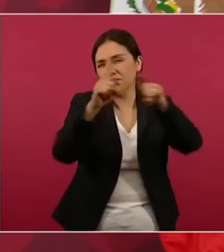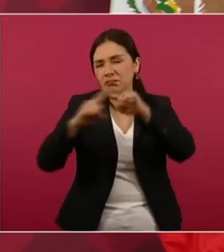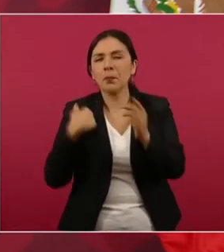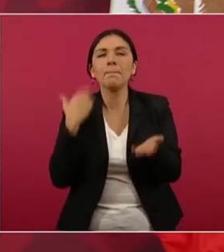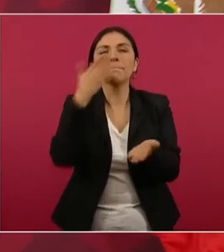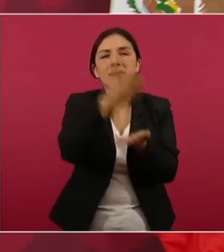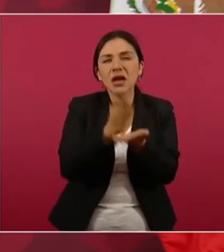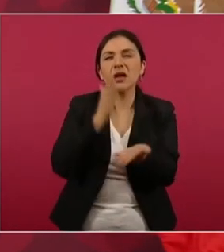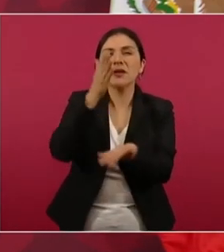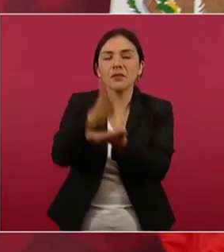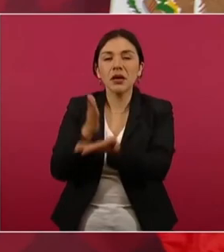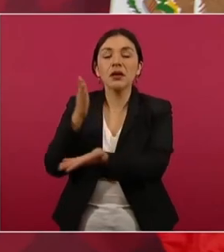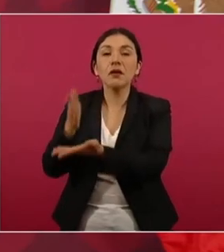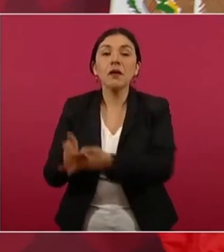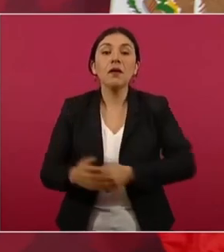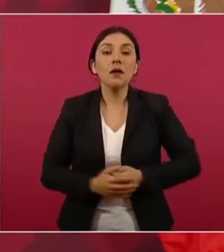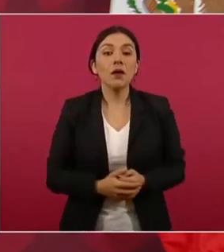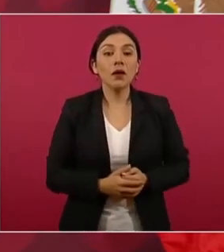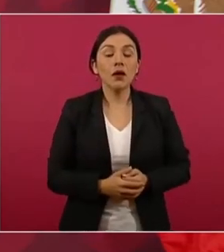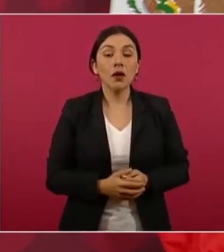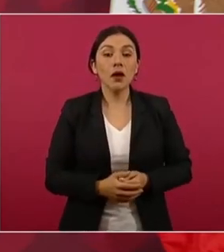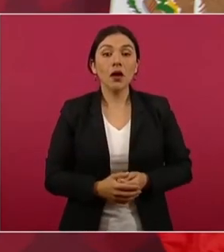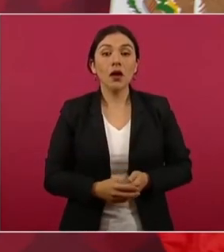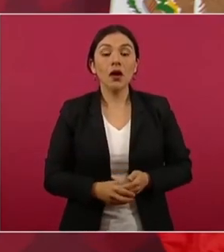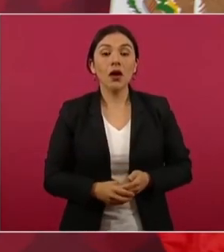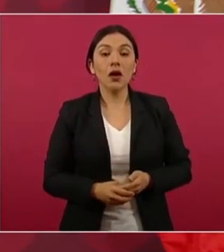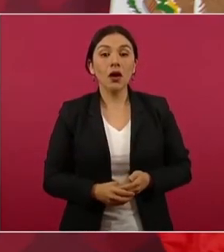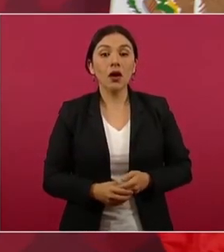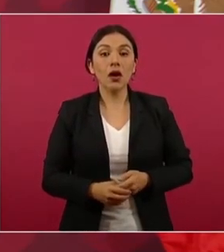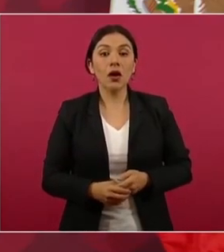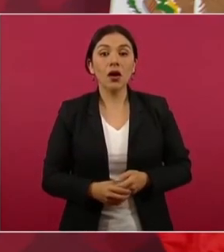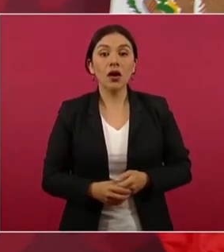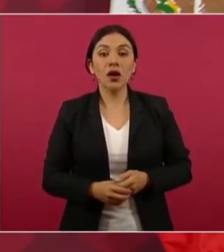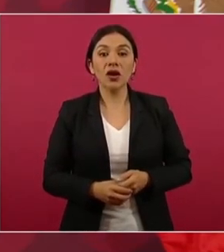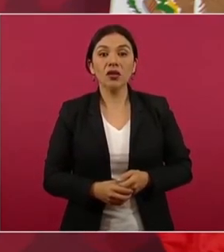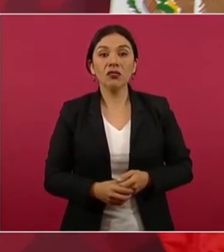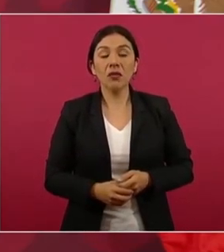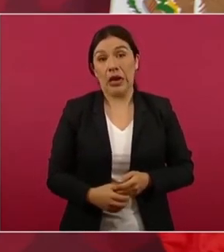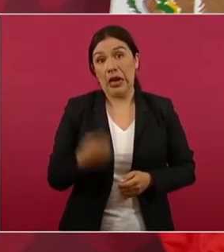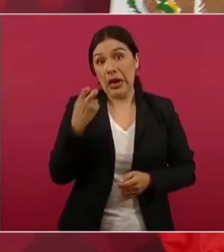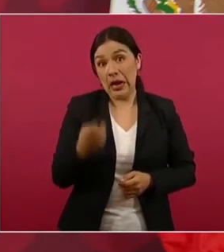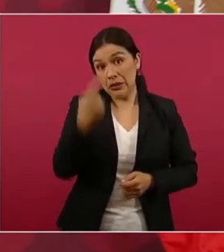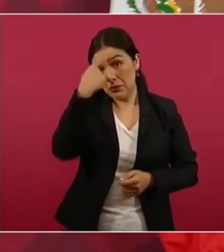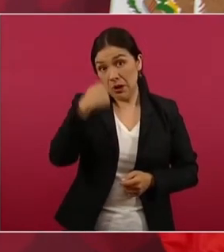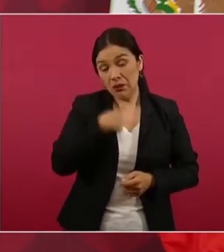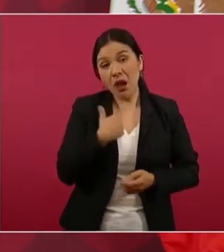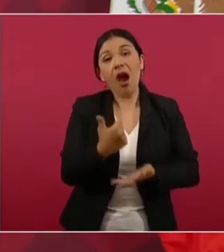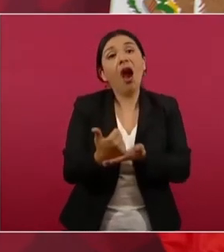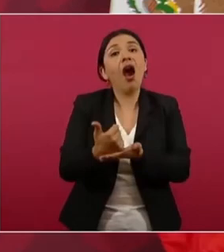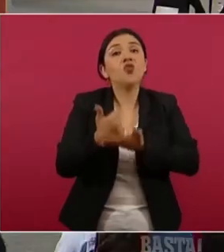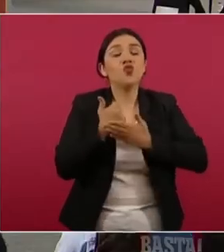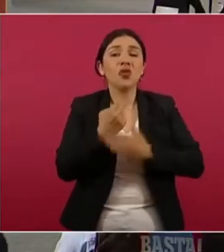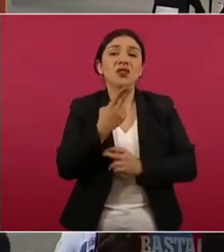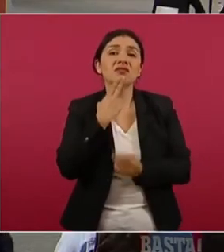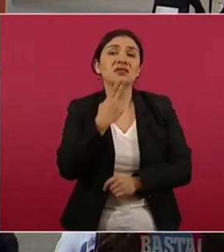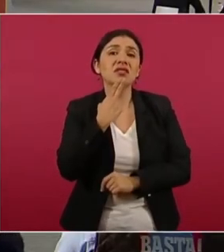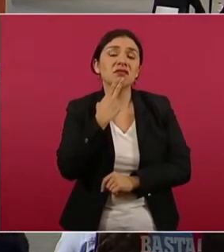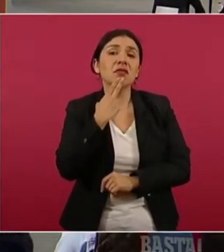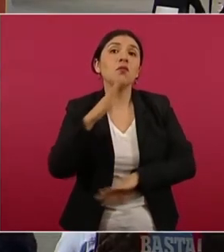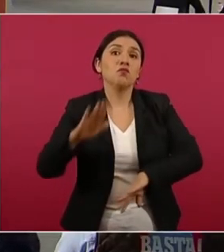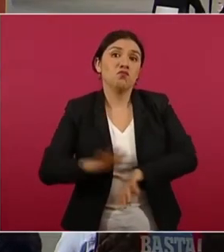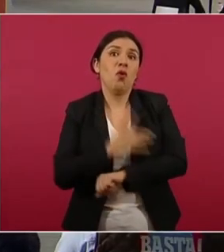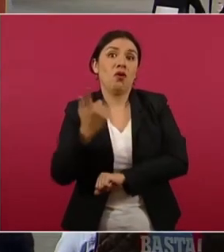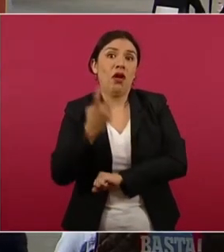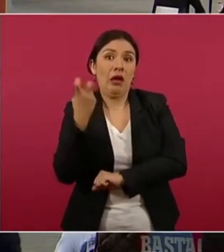eso me ayudó mucho porque ahora sí que